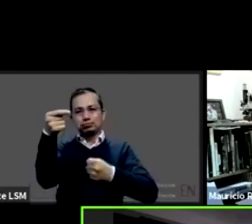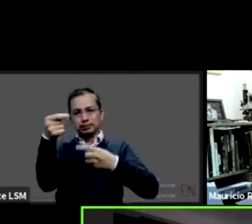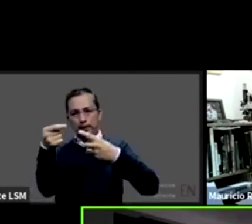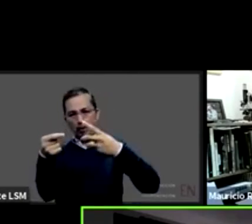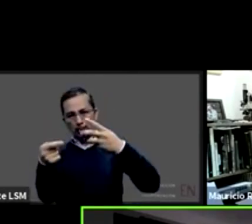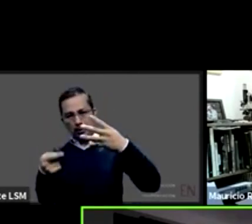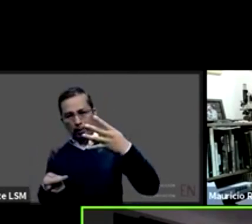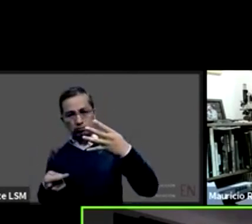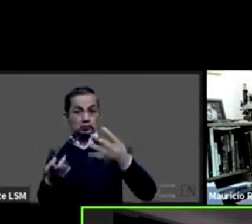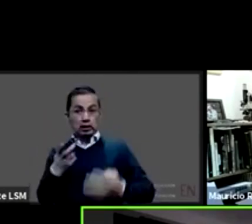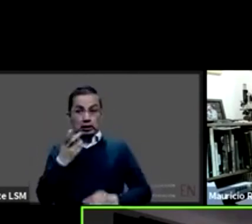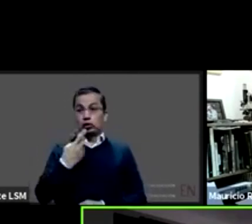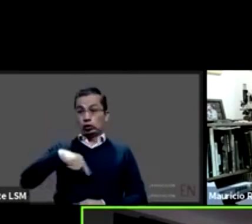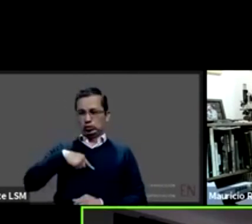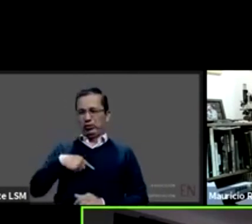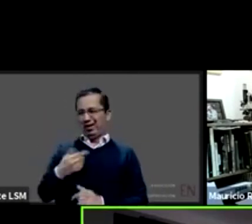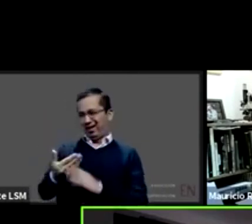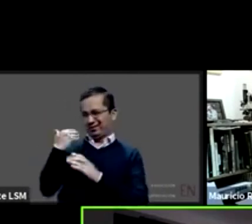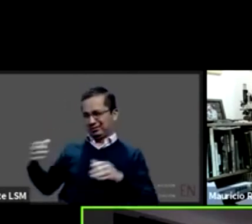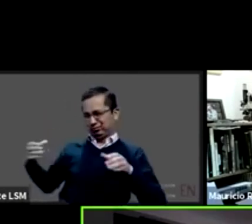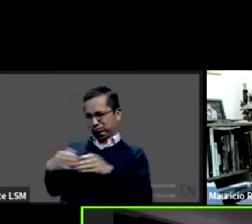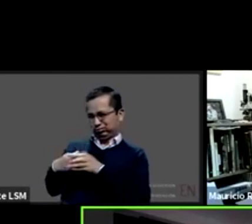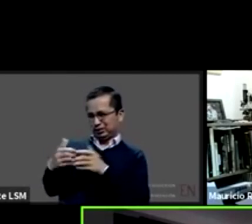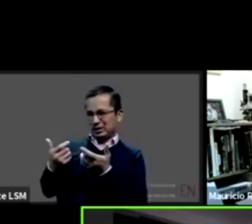fue integrarnos en un comité para generar estas